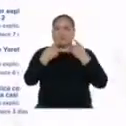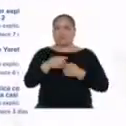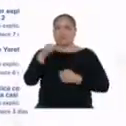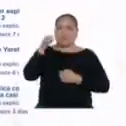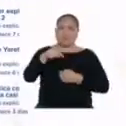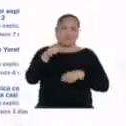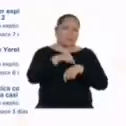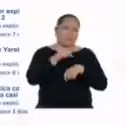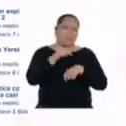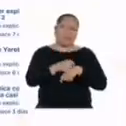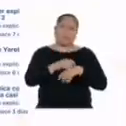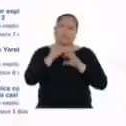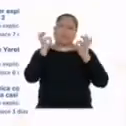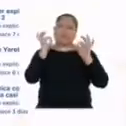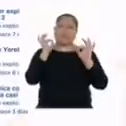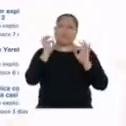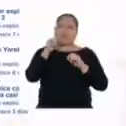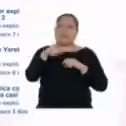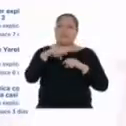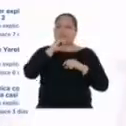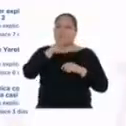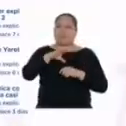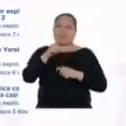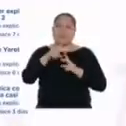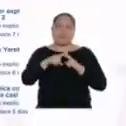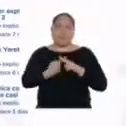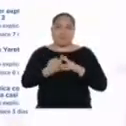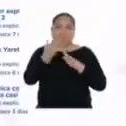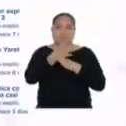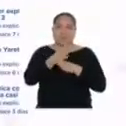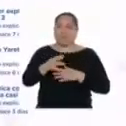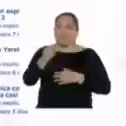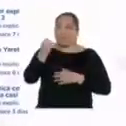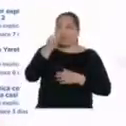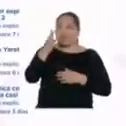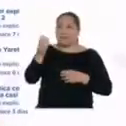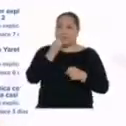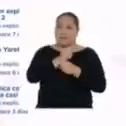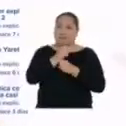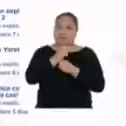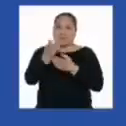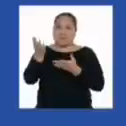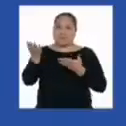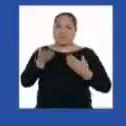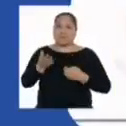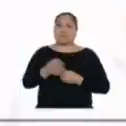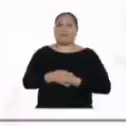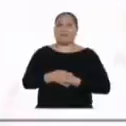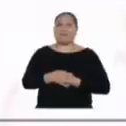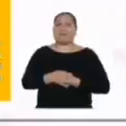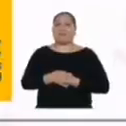decir lo que quieran. ¿Qué les parece si empiezo por compartir con ustedes algunos de los trabajos que nos hicieron llegar?